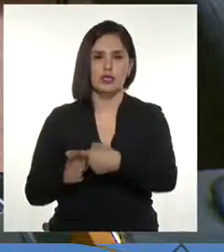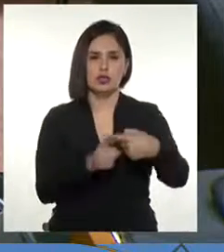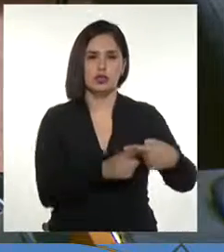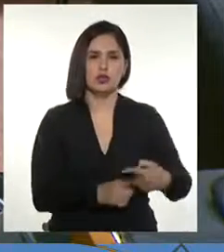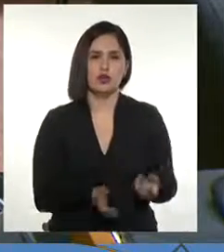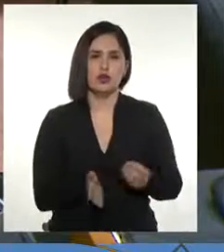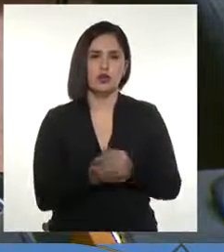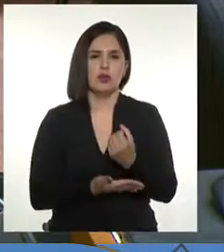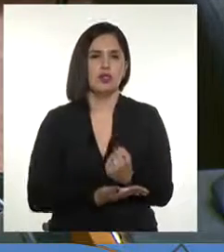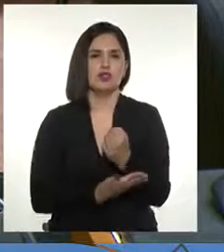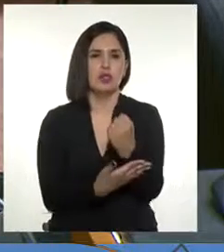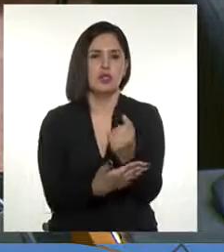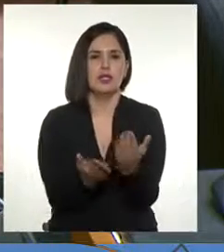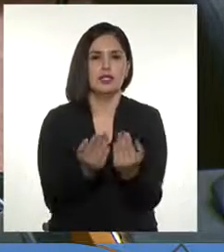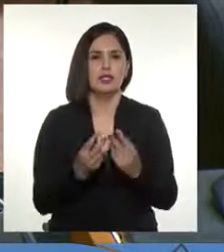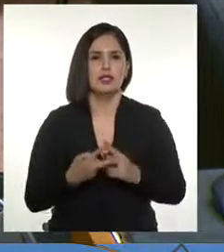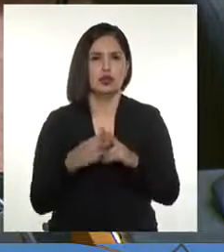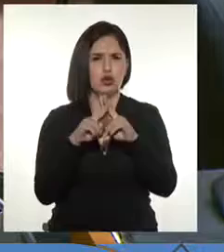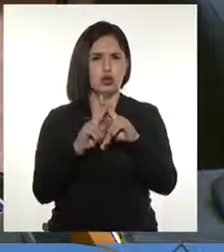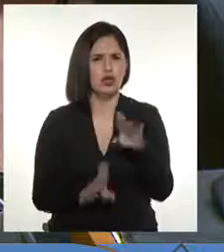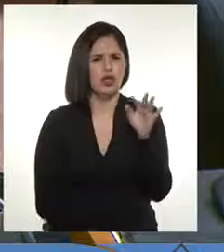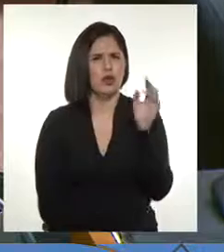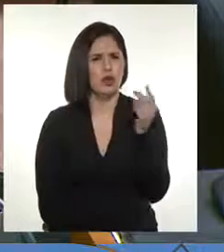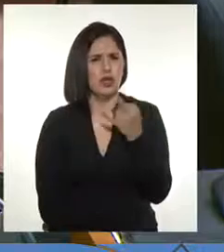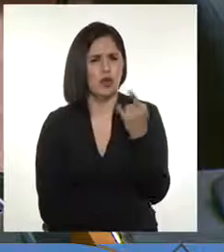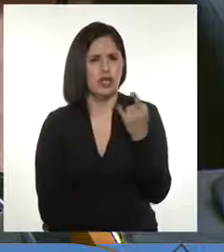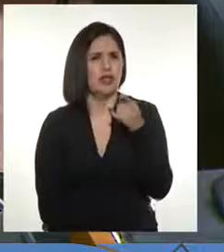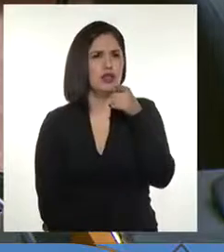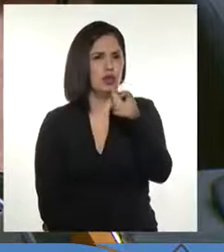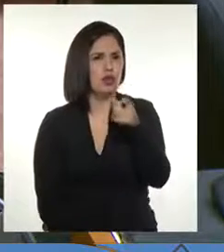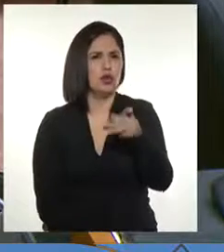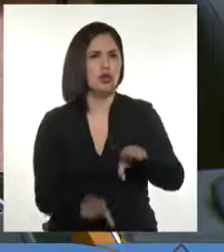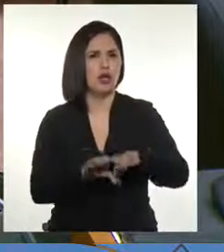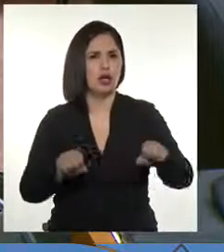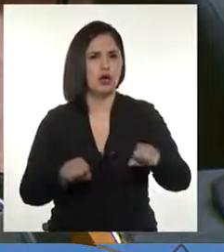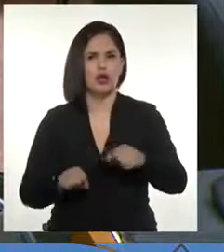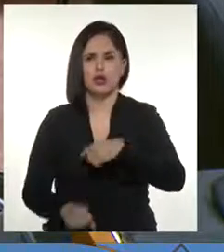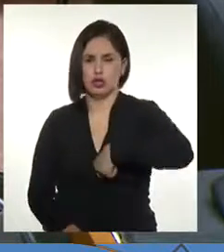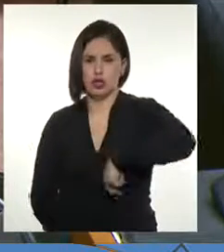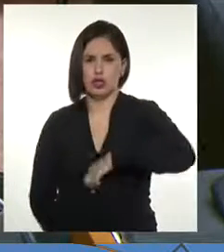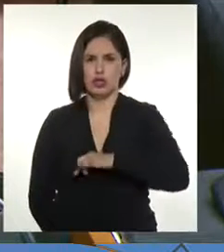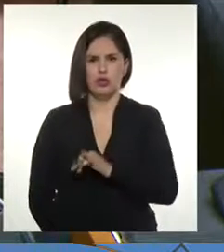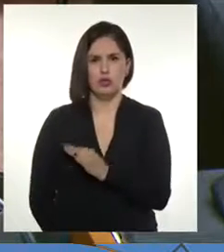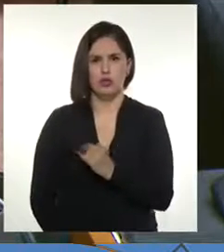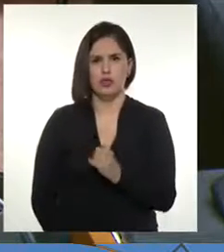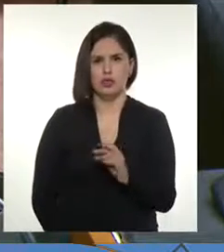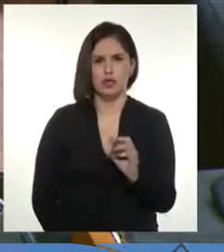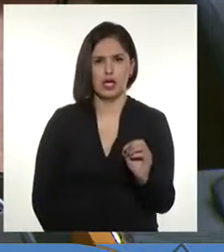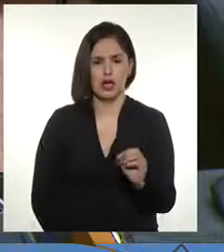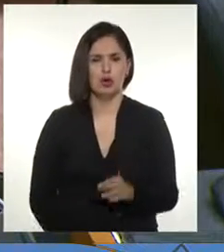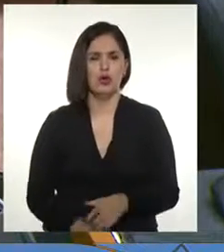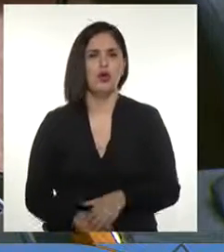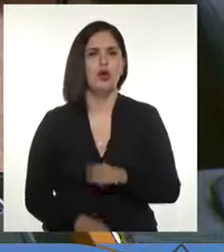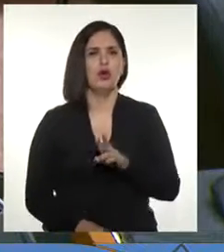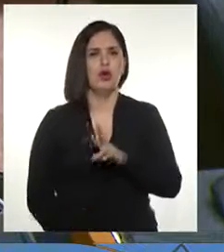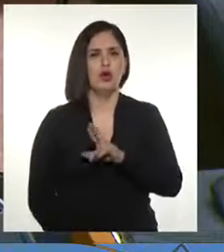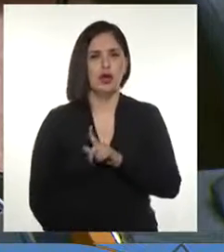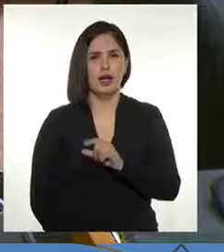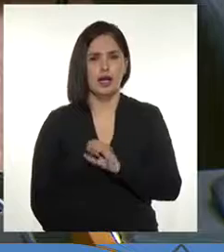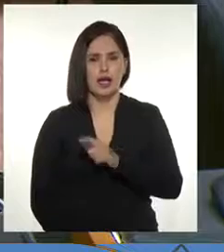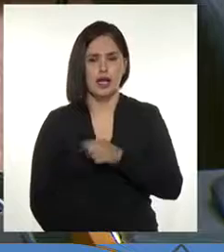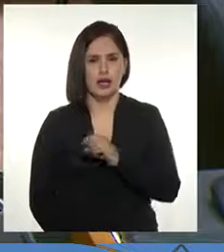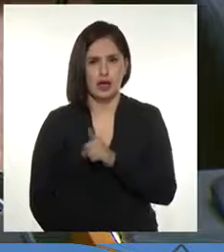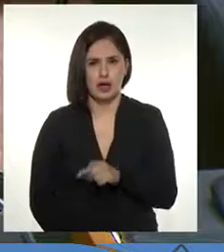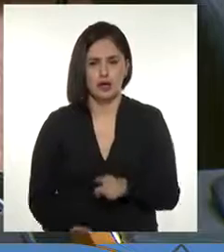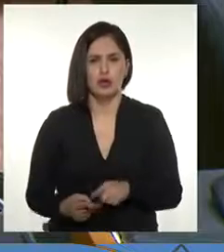se requiere construir a la brevedad lo que usted acordó con los senadores, Jorge Pizarro de nuestra bancada, Ricardo Lagos de la